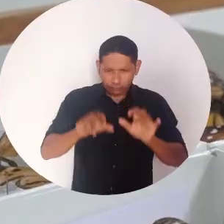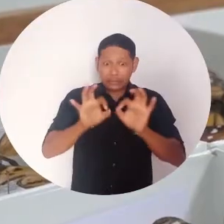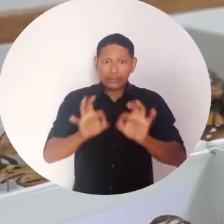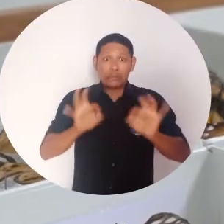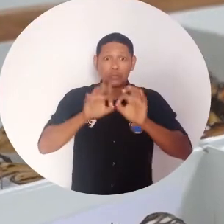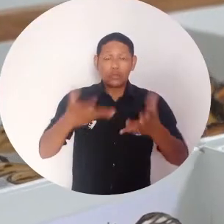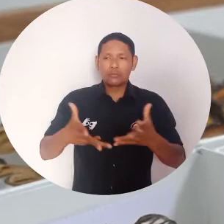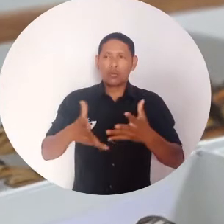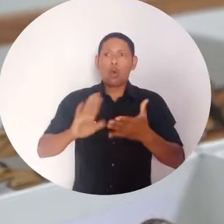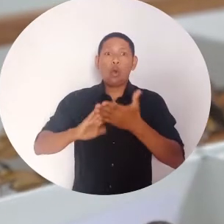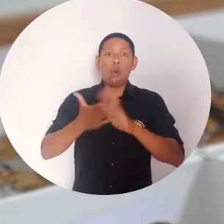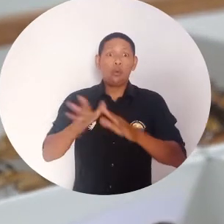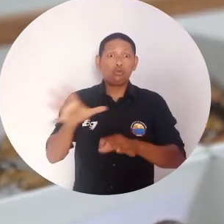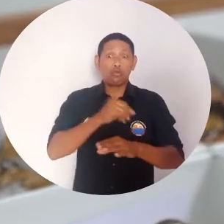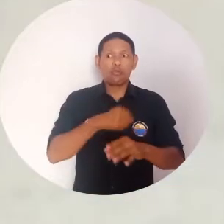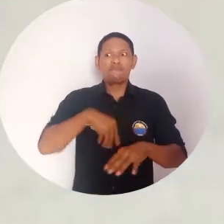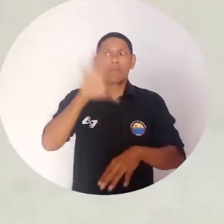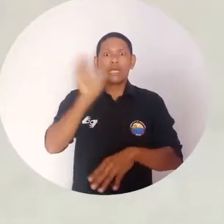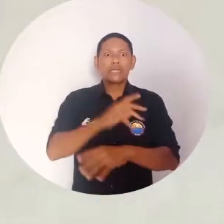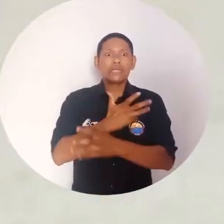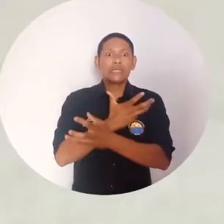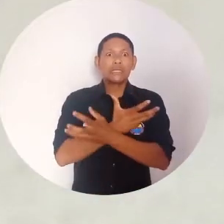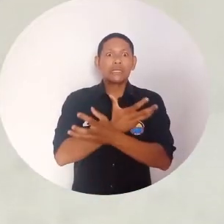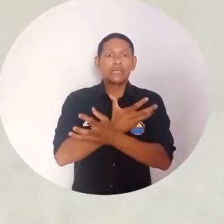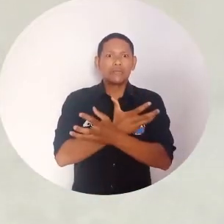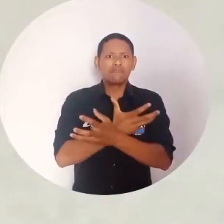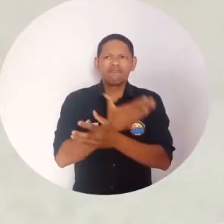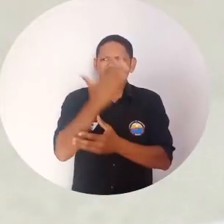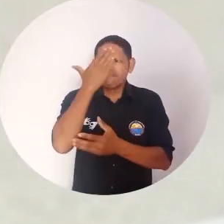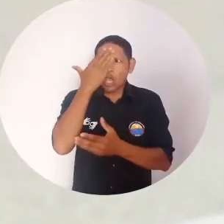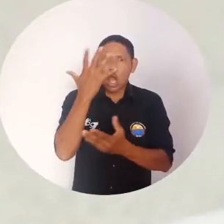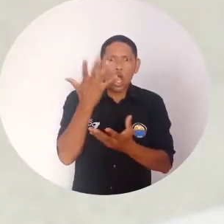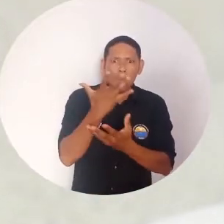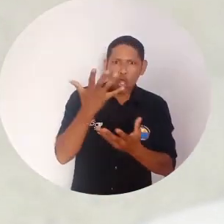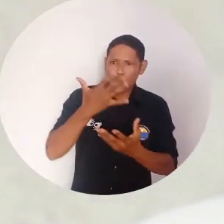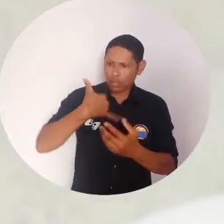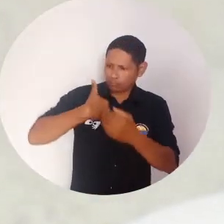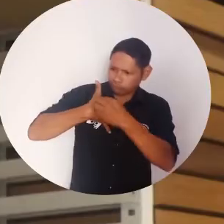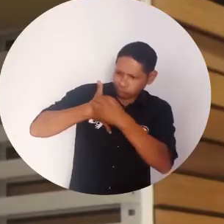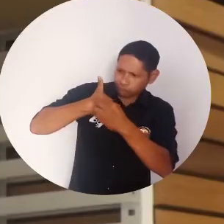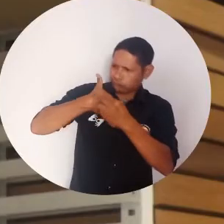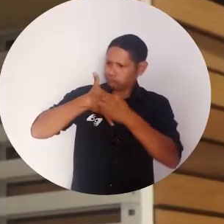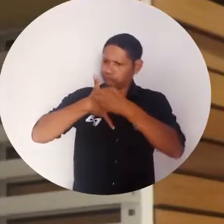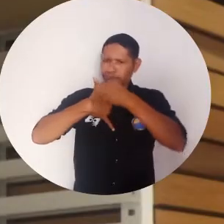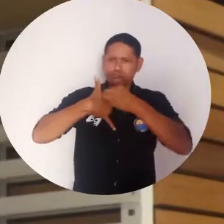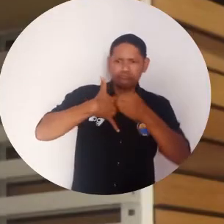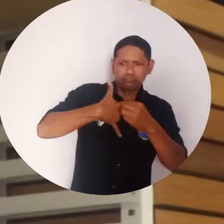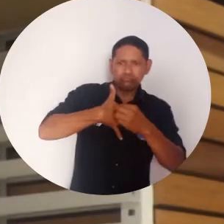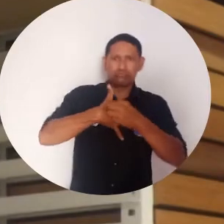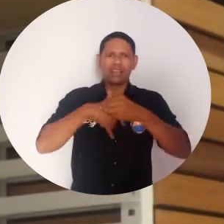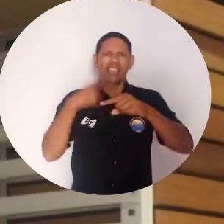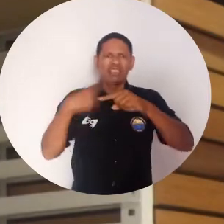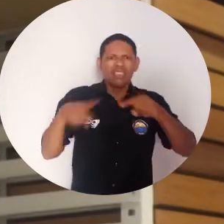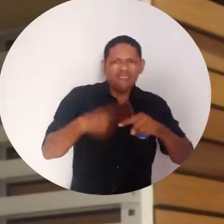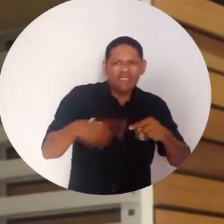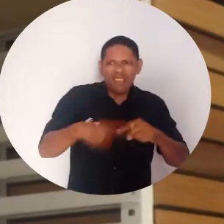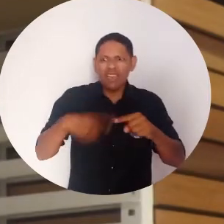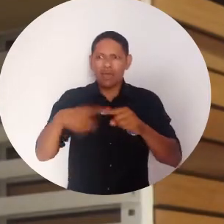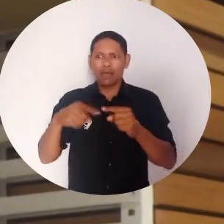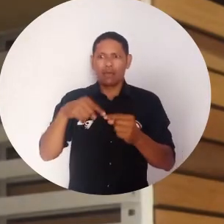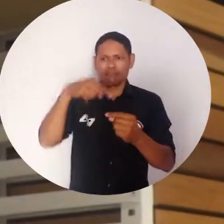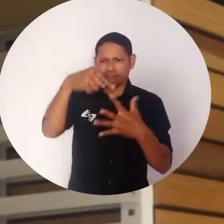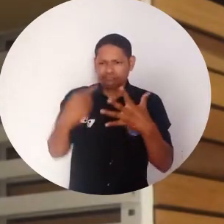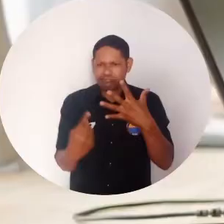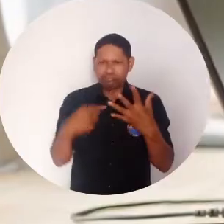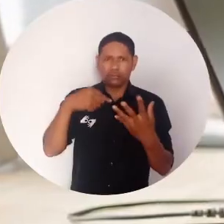decisiones y para la comunidad en general, incluyendo los científicos, porque nos permite saber dónde están distribuidas las especies, cómo está distribuida y organizada